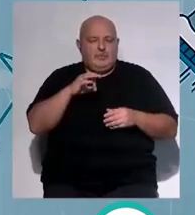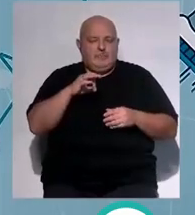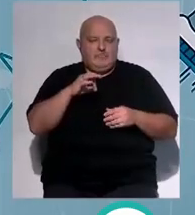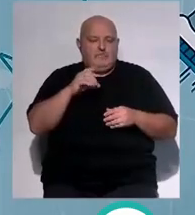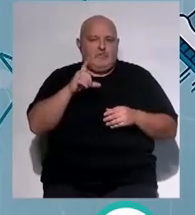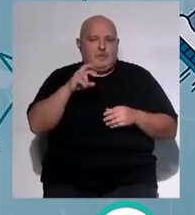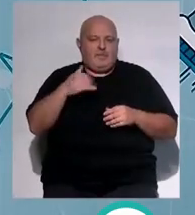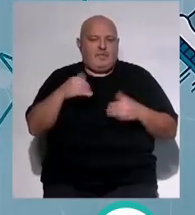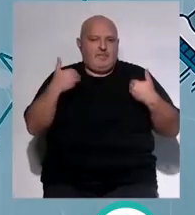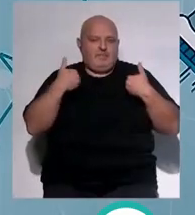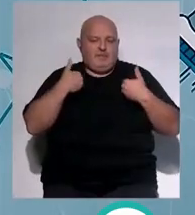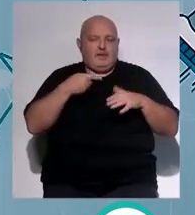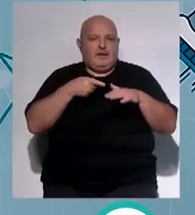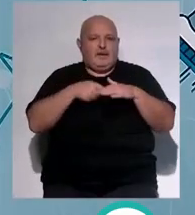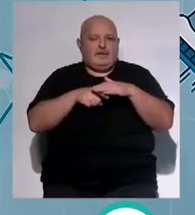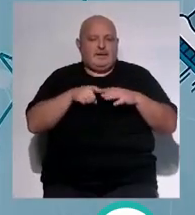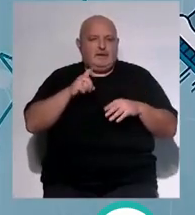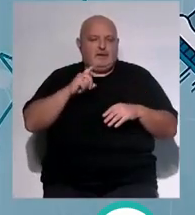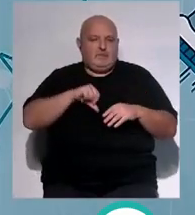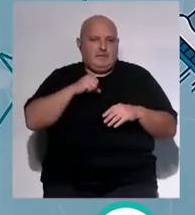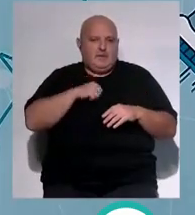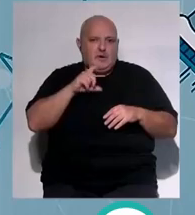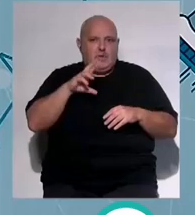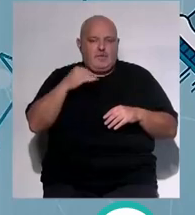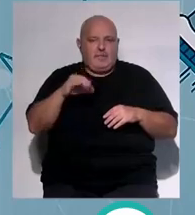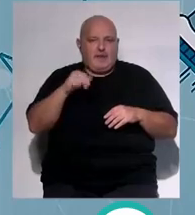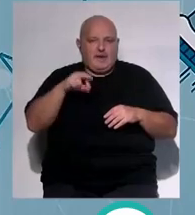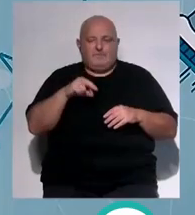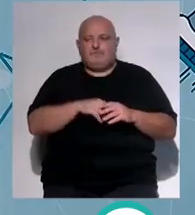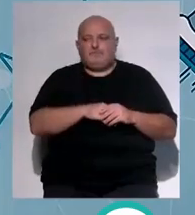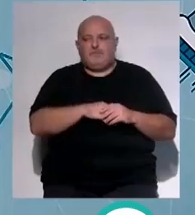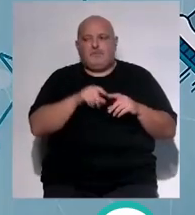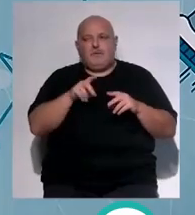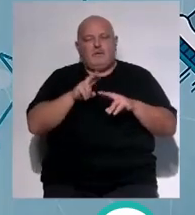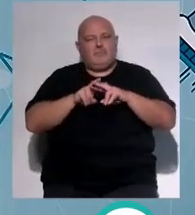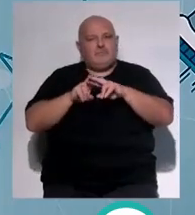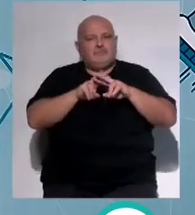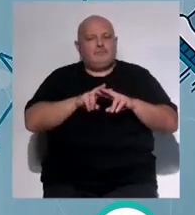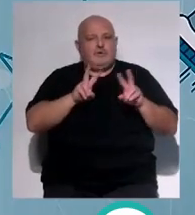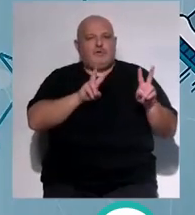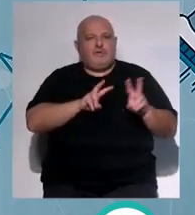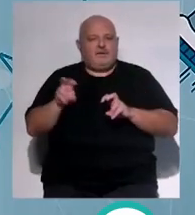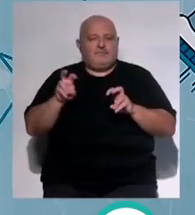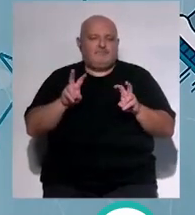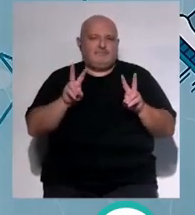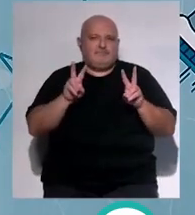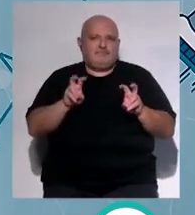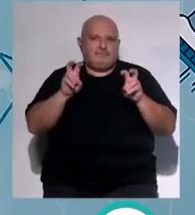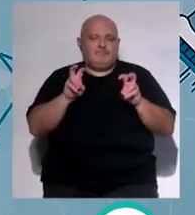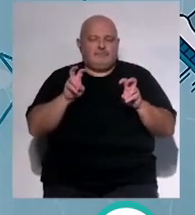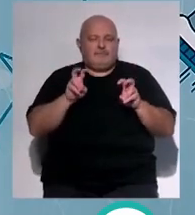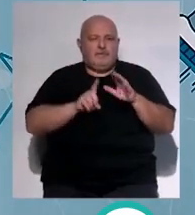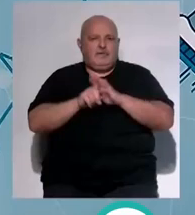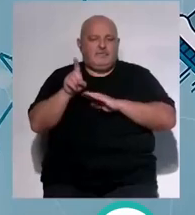que es gerente del hospital doctor López Cano estamos revisando las novedades el